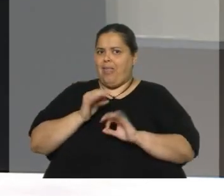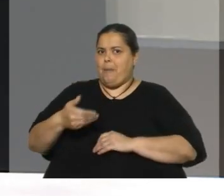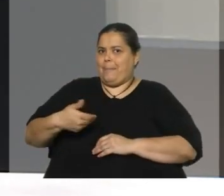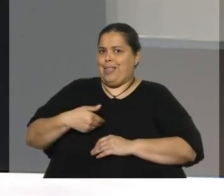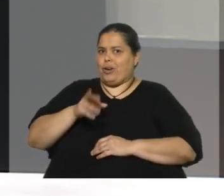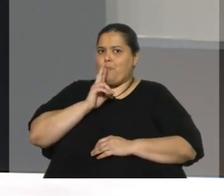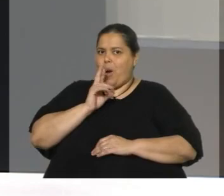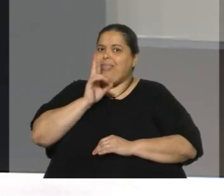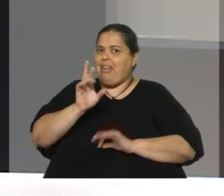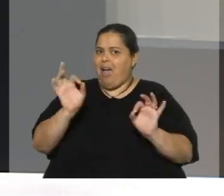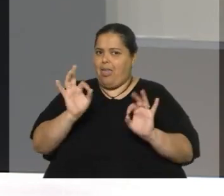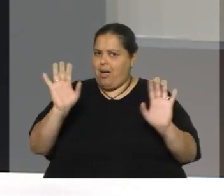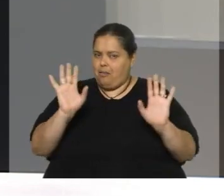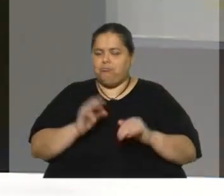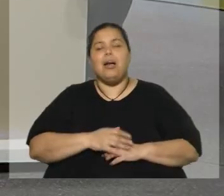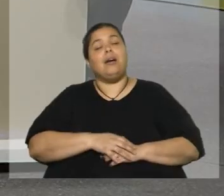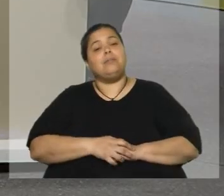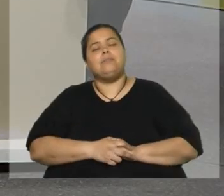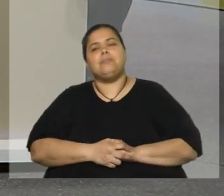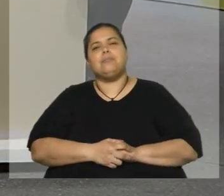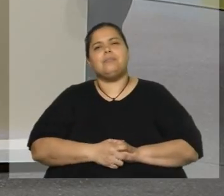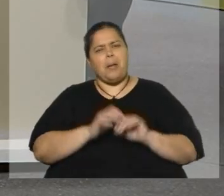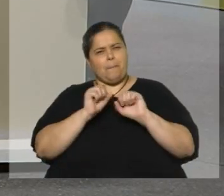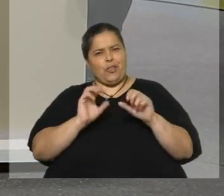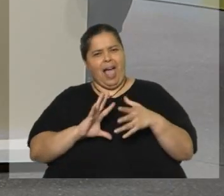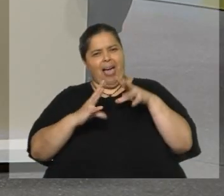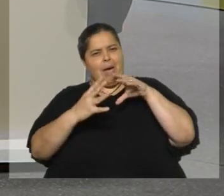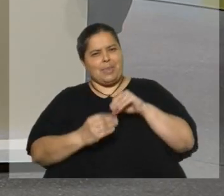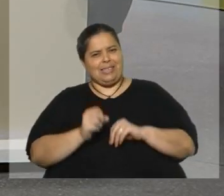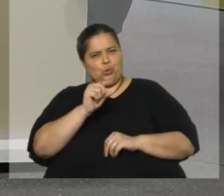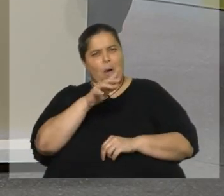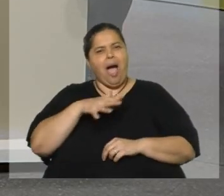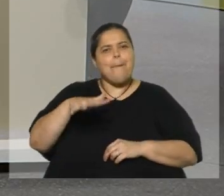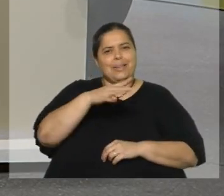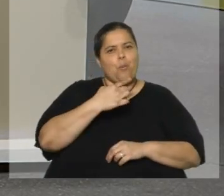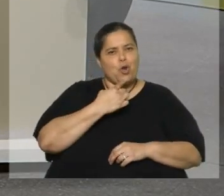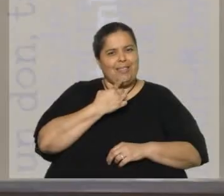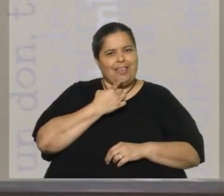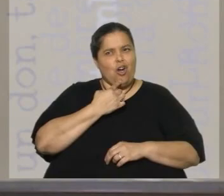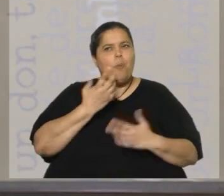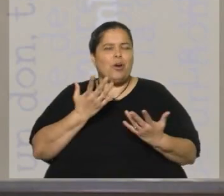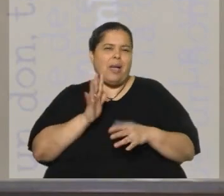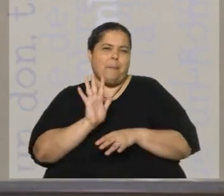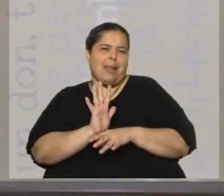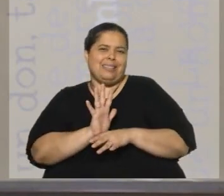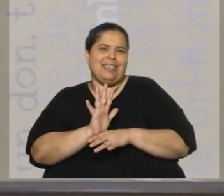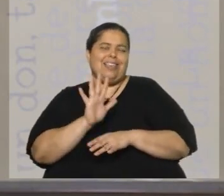te pidió una respuesta? No. ¿Podría adaptarse al ámbito político? Porque es un perfil parecido al de Talvi.